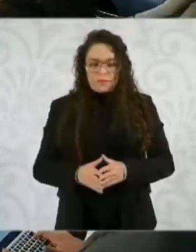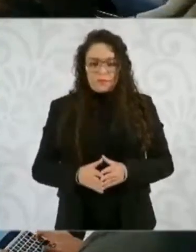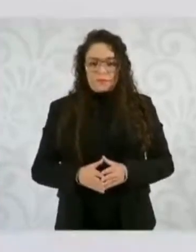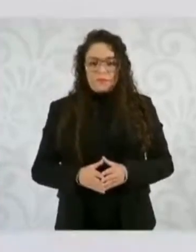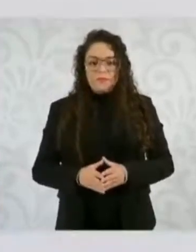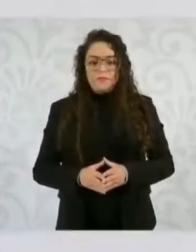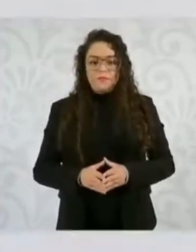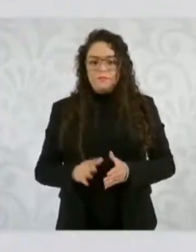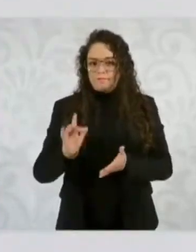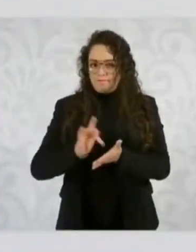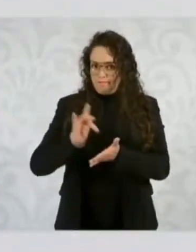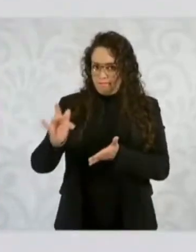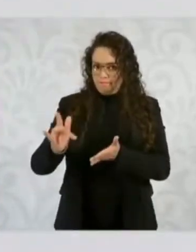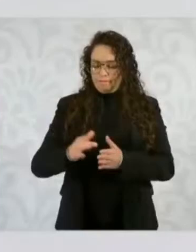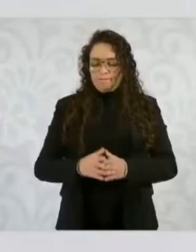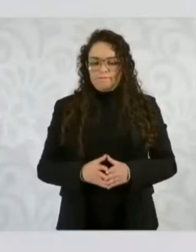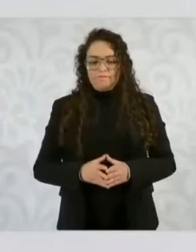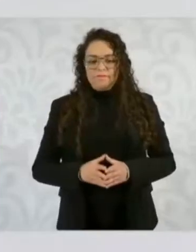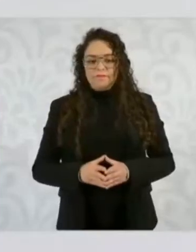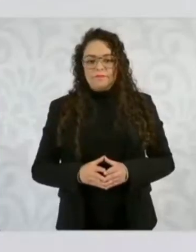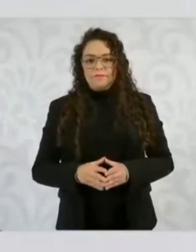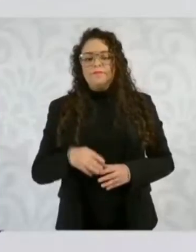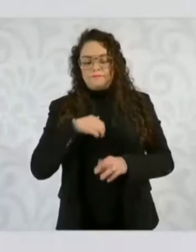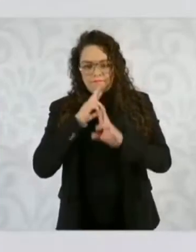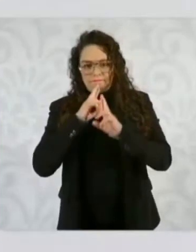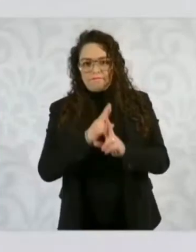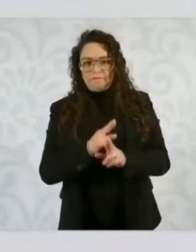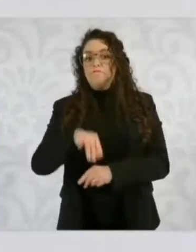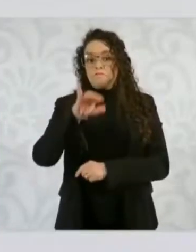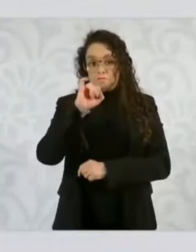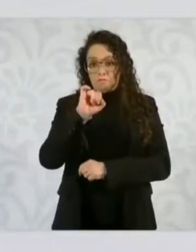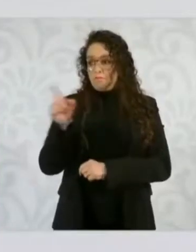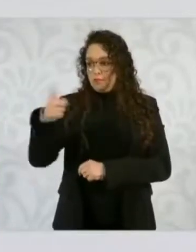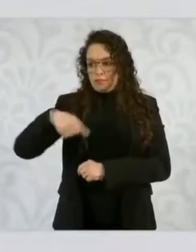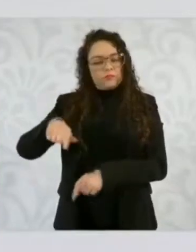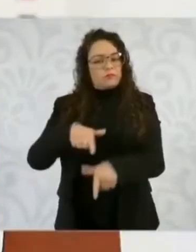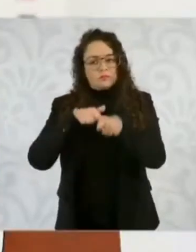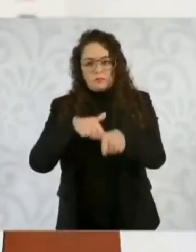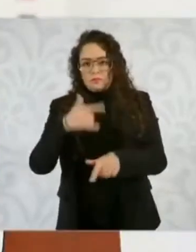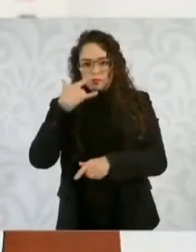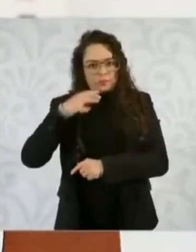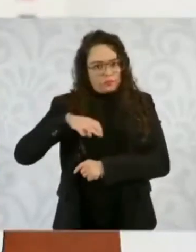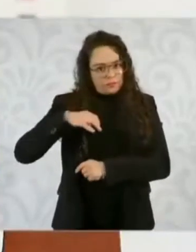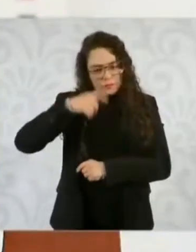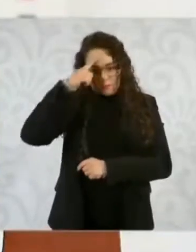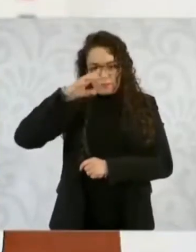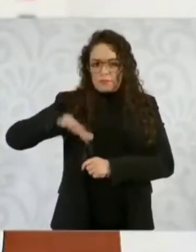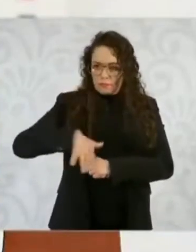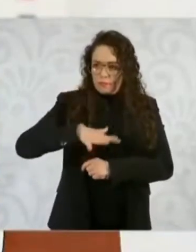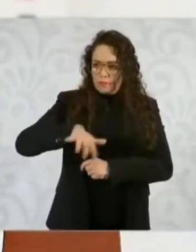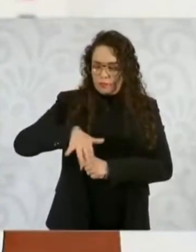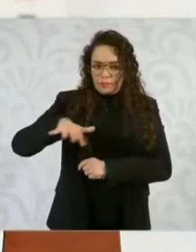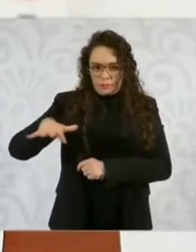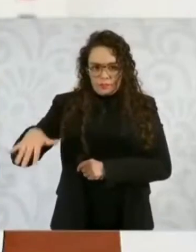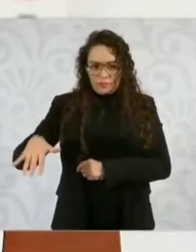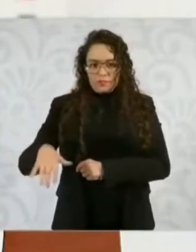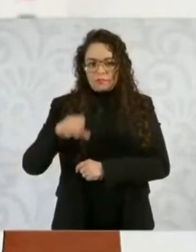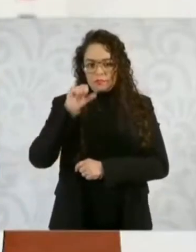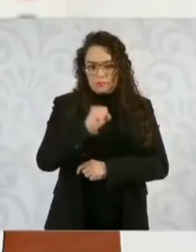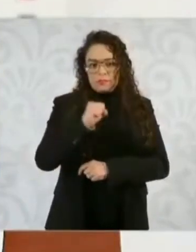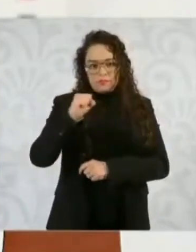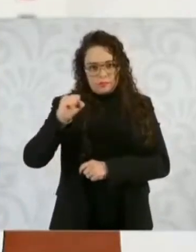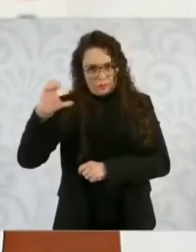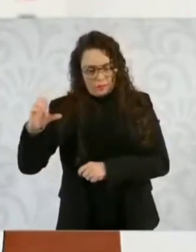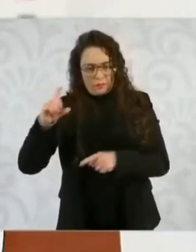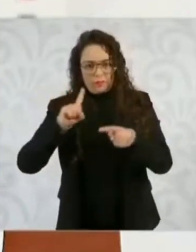trabajando en la búsqueda la Secretaría de Seguridad Ciudadana, la